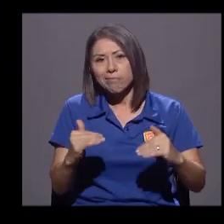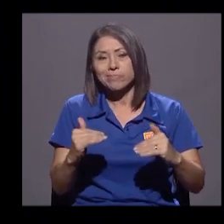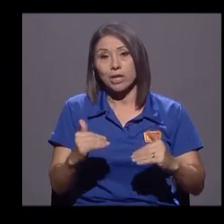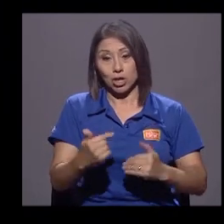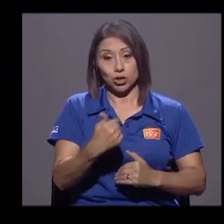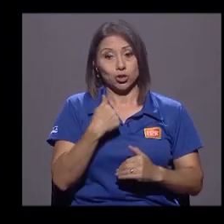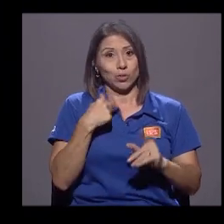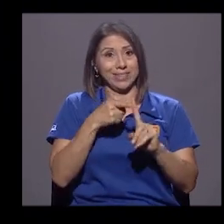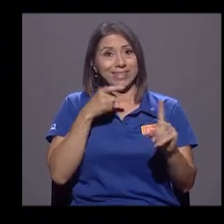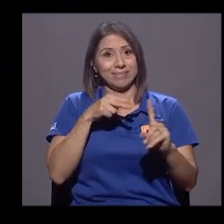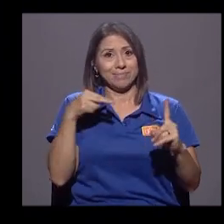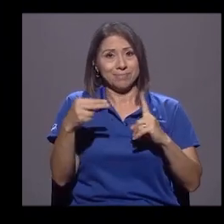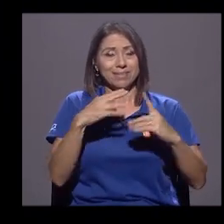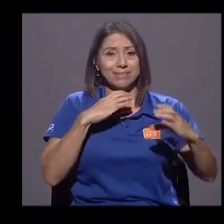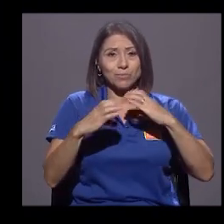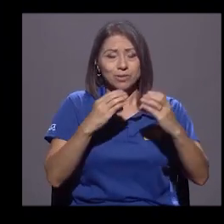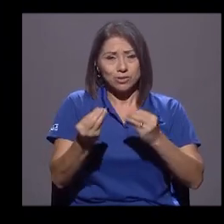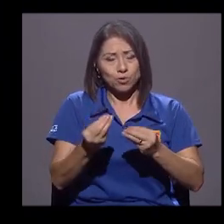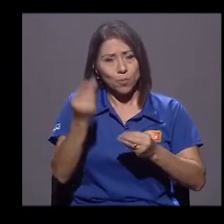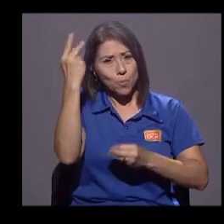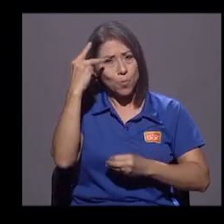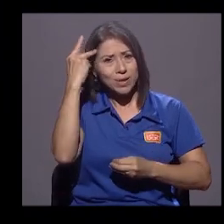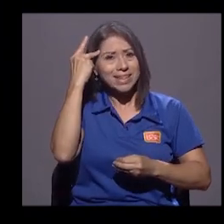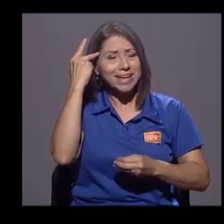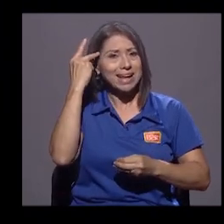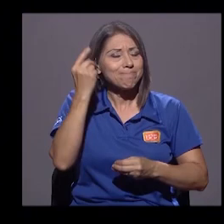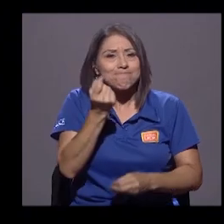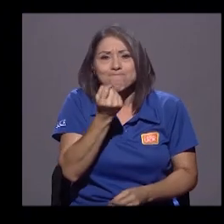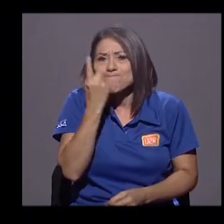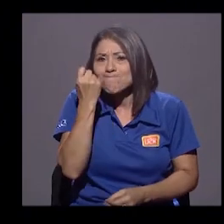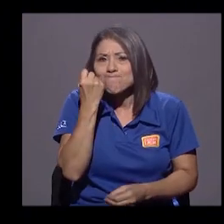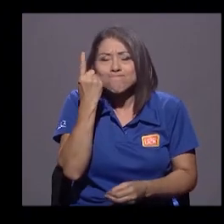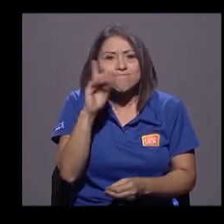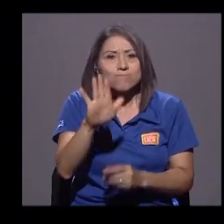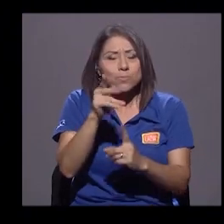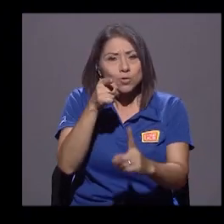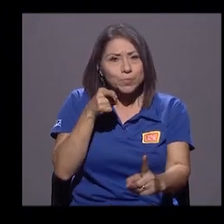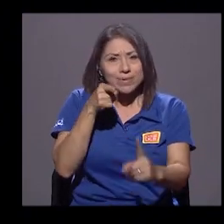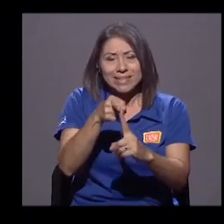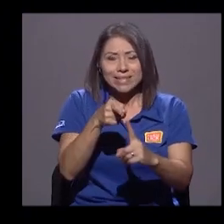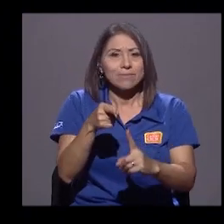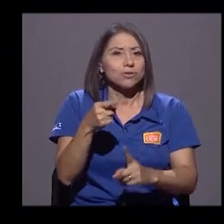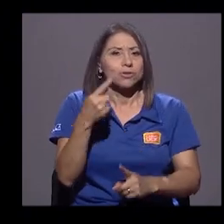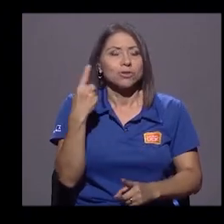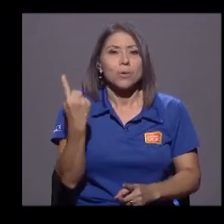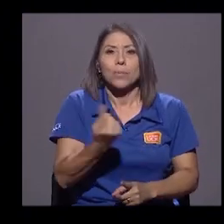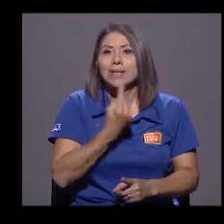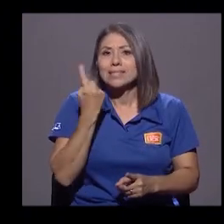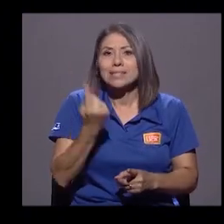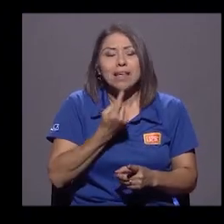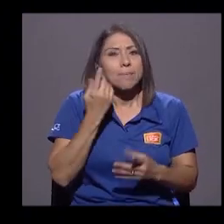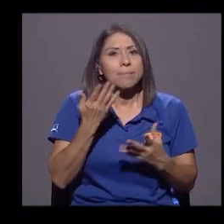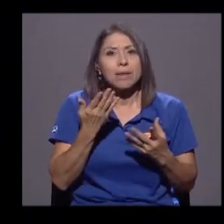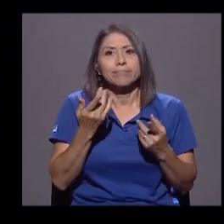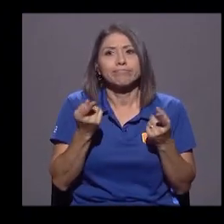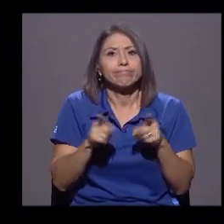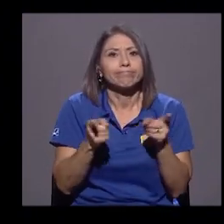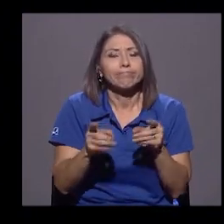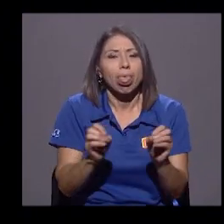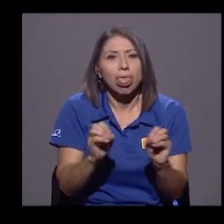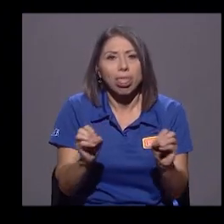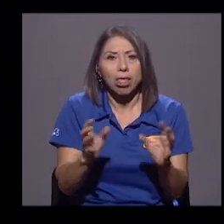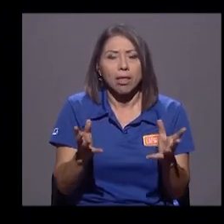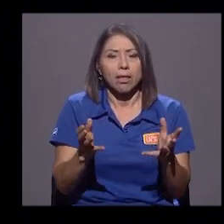no acabo de entender en cuanto a sus objetivos, porque siempre son infructuosas. No nos